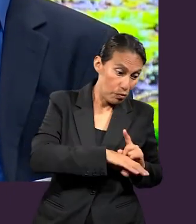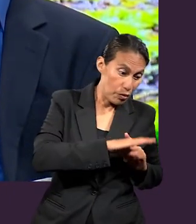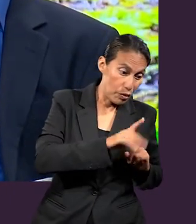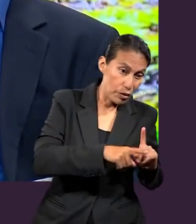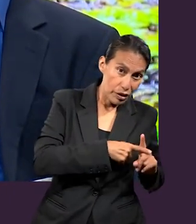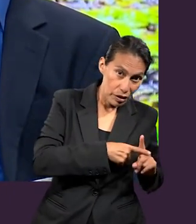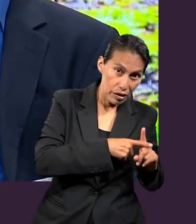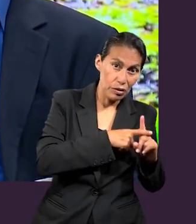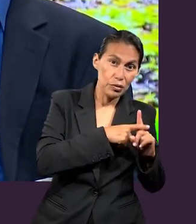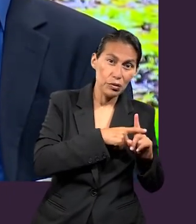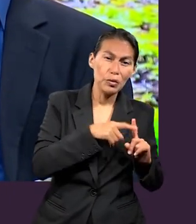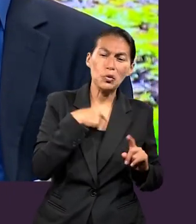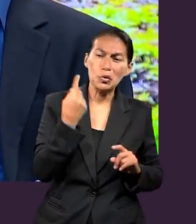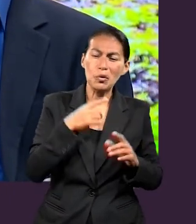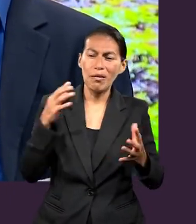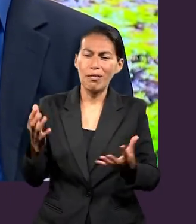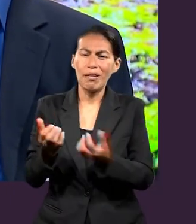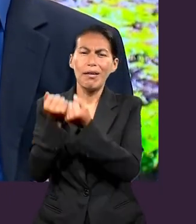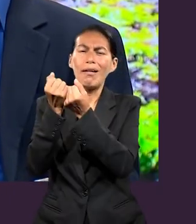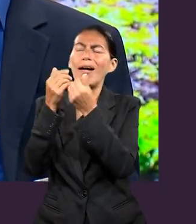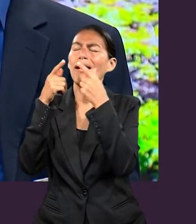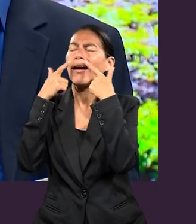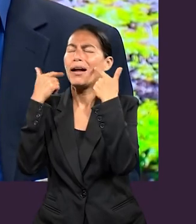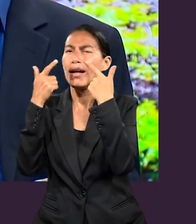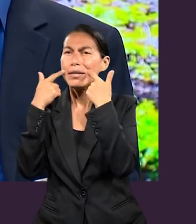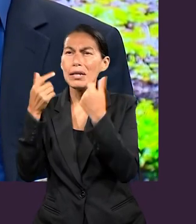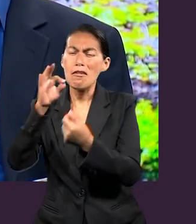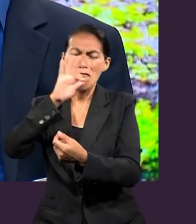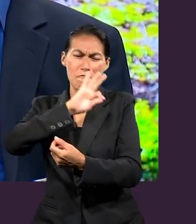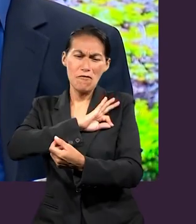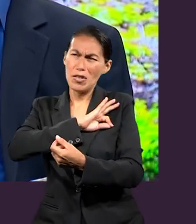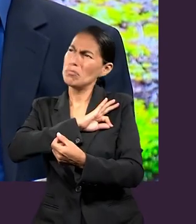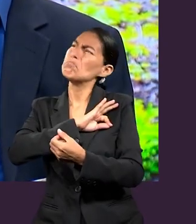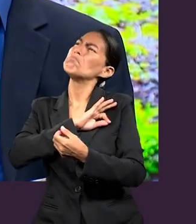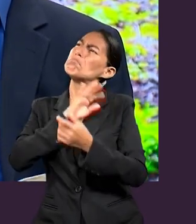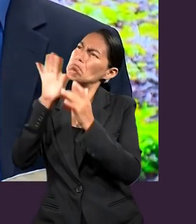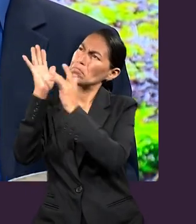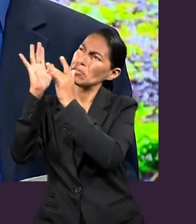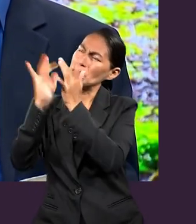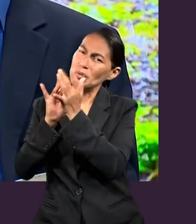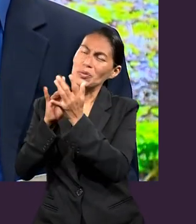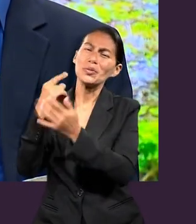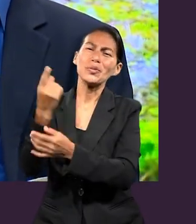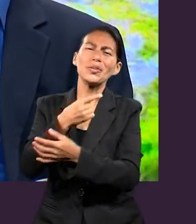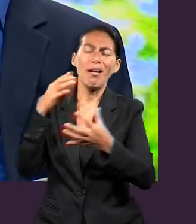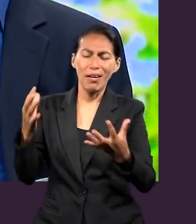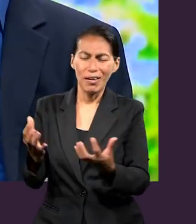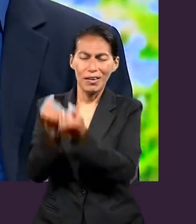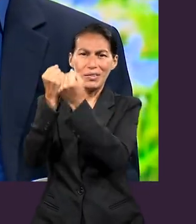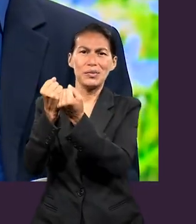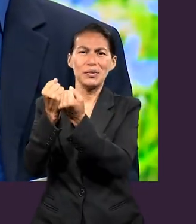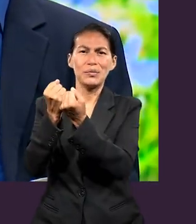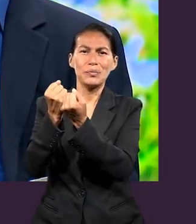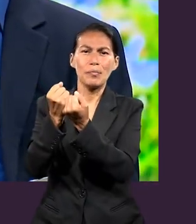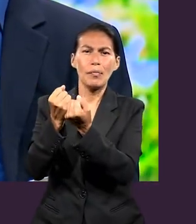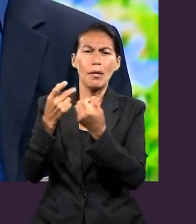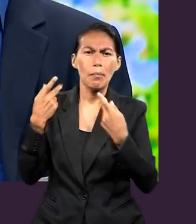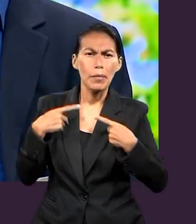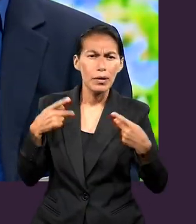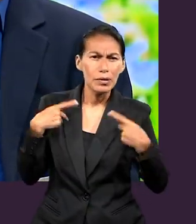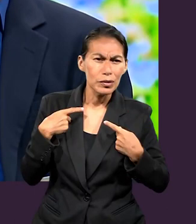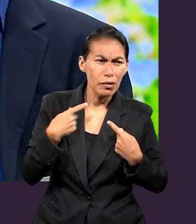predominante que el apóstol dice, por gracia soy salvo, por la fe en Cristo Jesús. Y el oír esto,